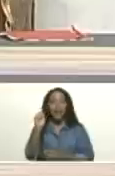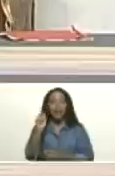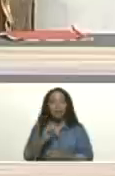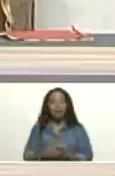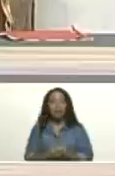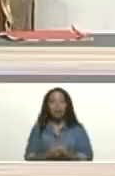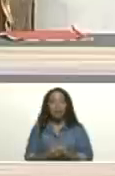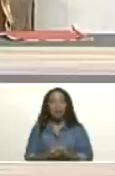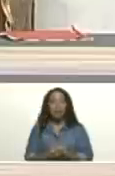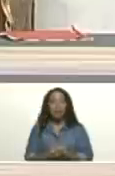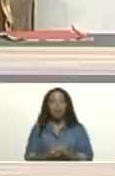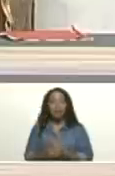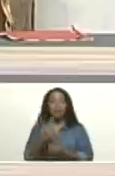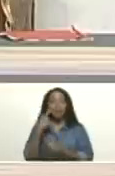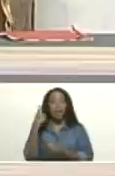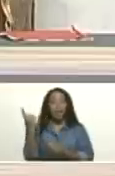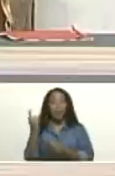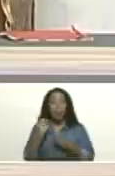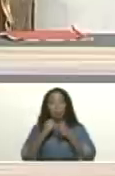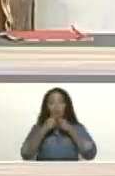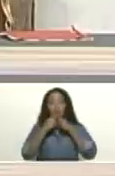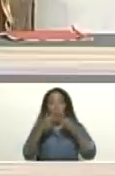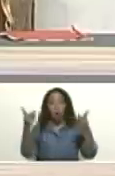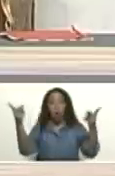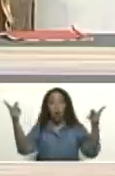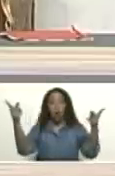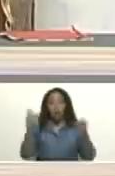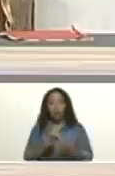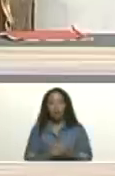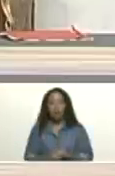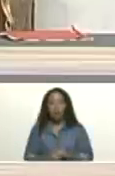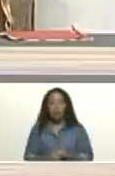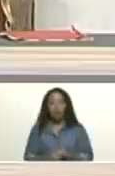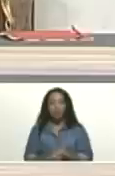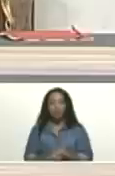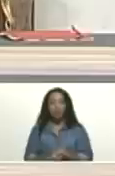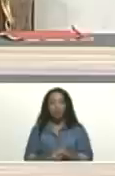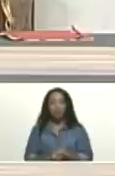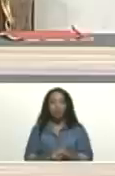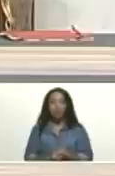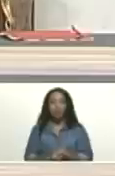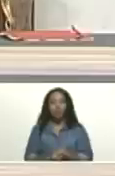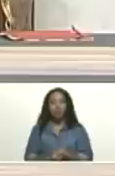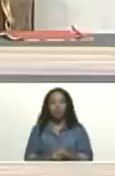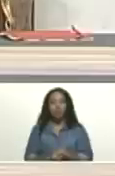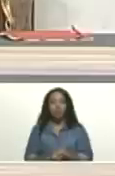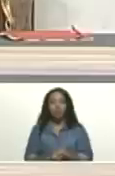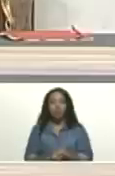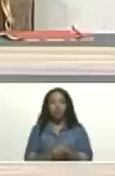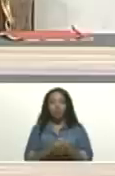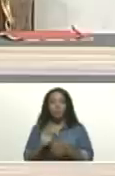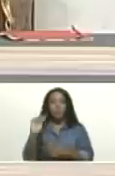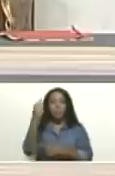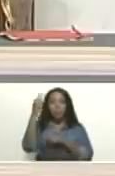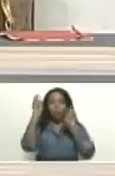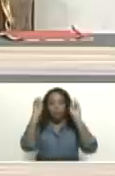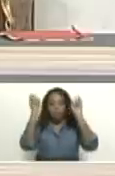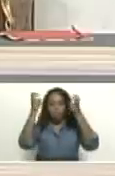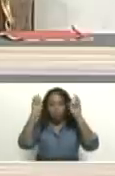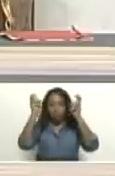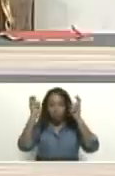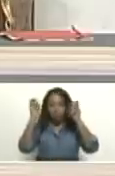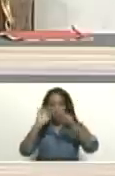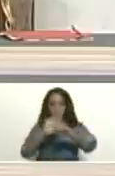fue tendencia. Así es. Bueno. En primer lugar, doctora